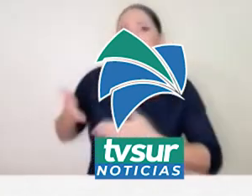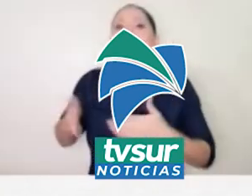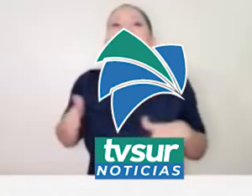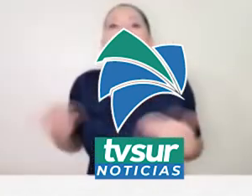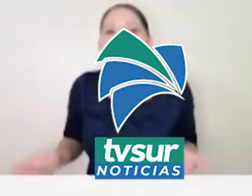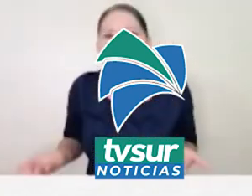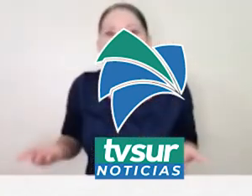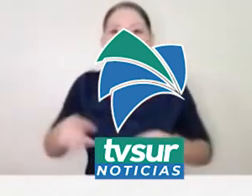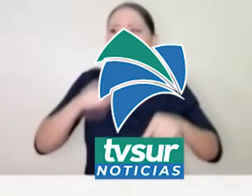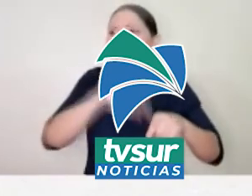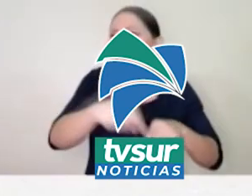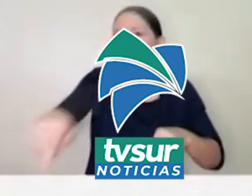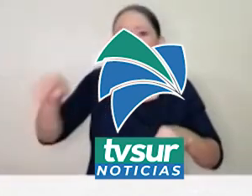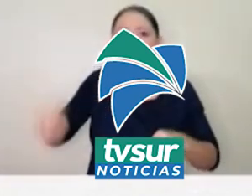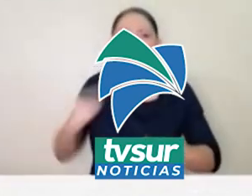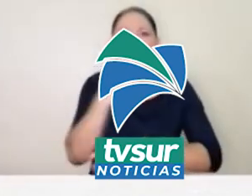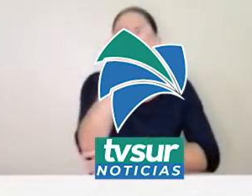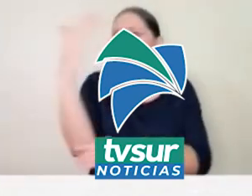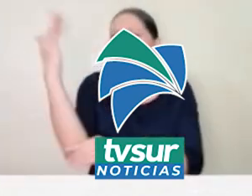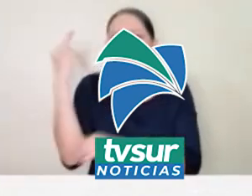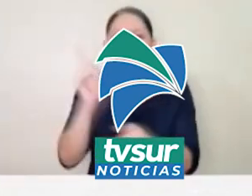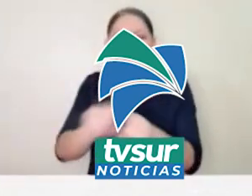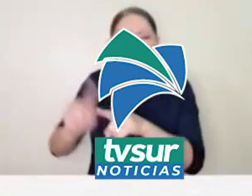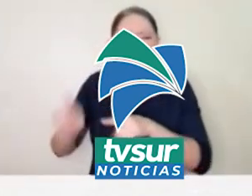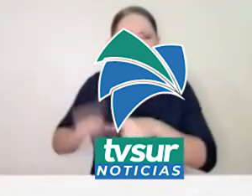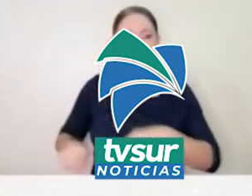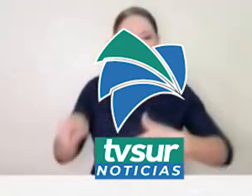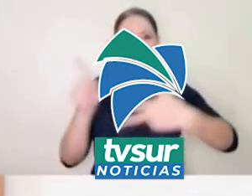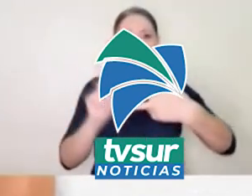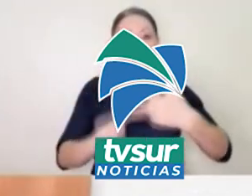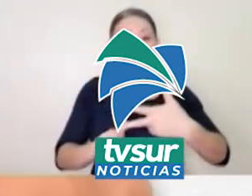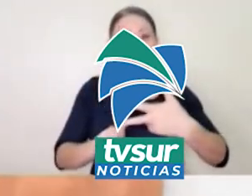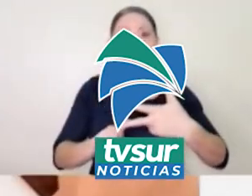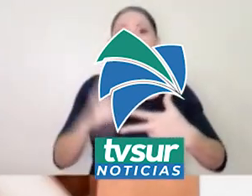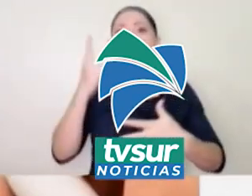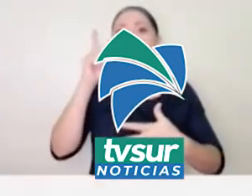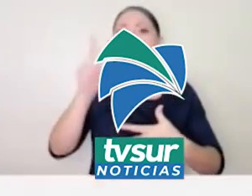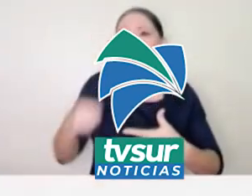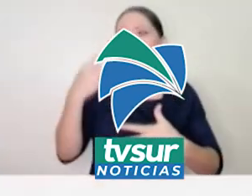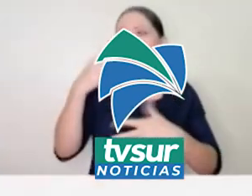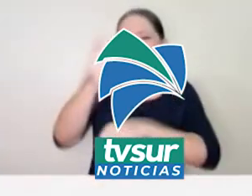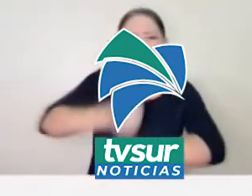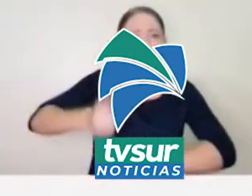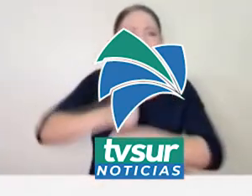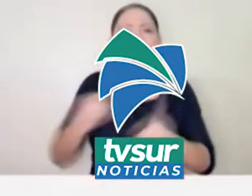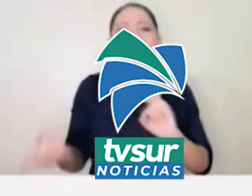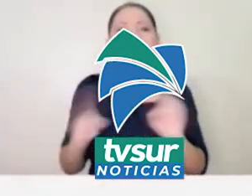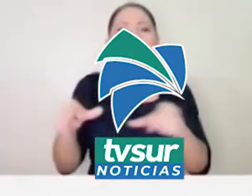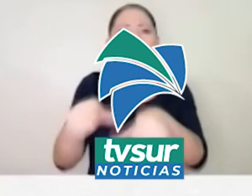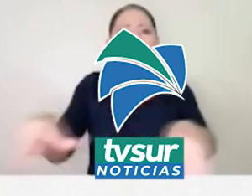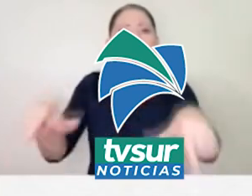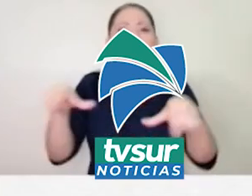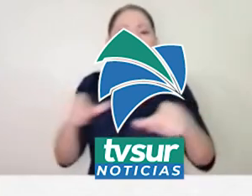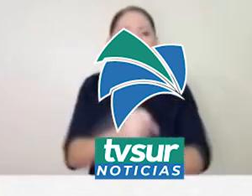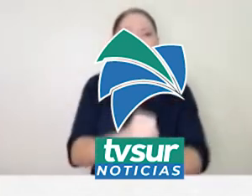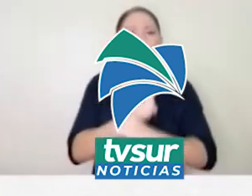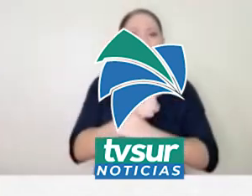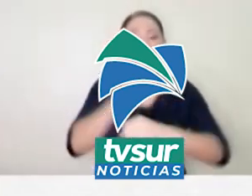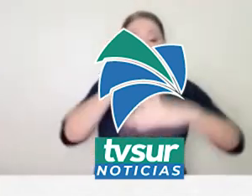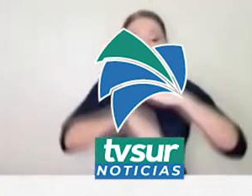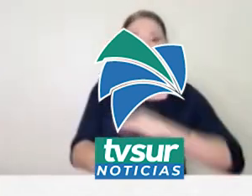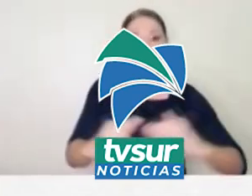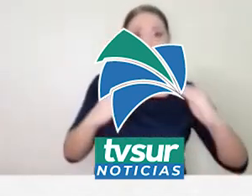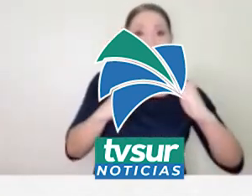44, con daños menores en el área entre los poblados de Sierpe, San Francisco de Tinoco y Villa Colón. Además, las rampas de